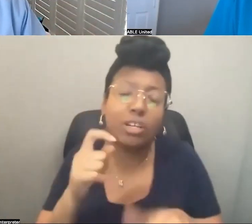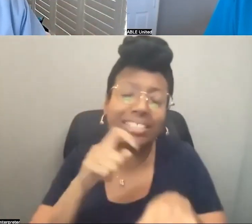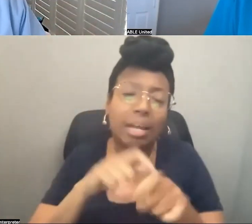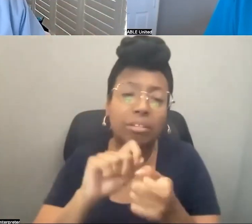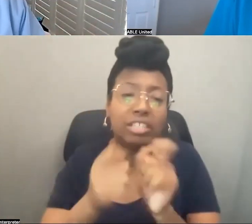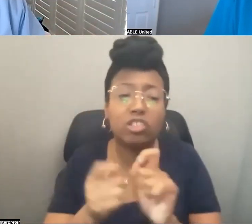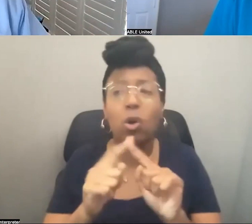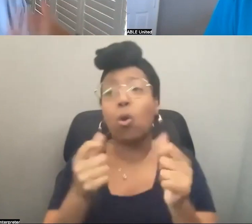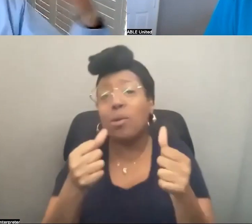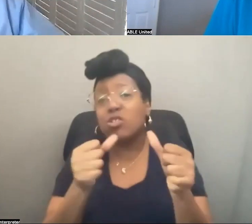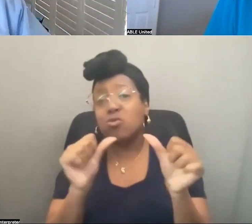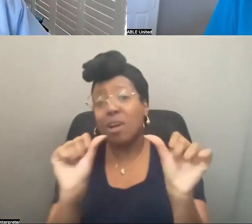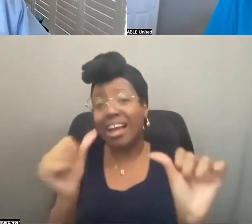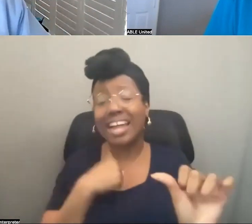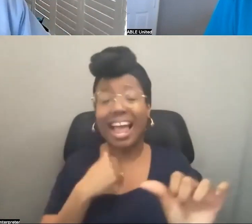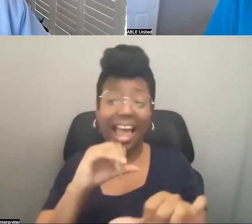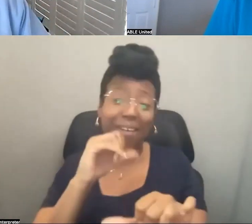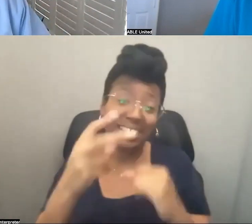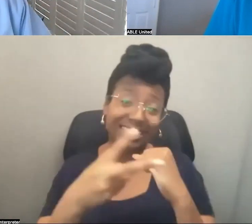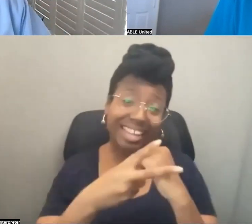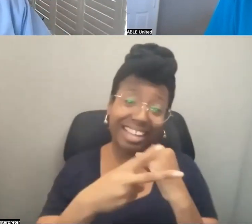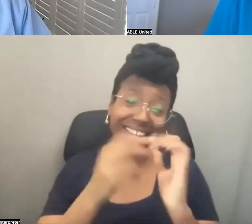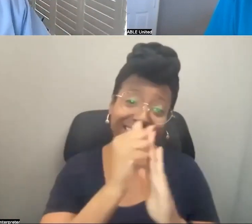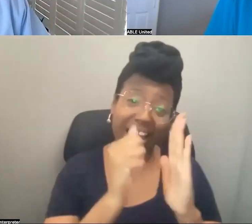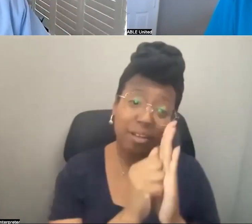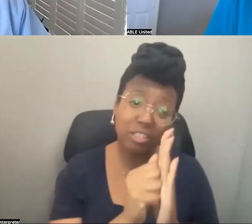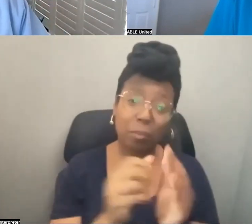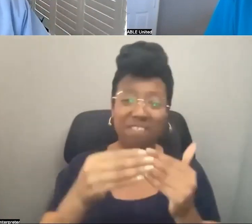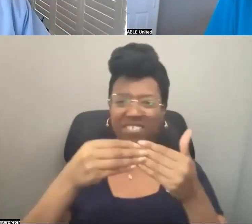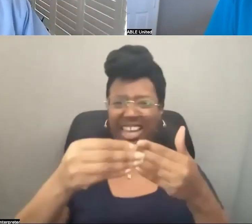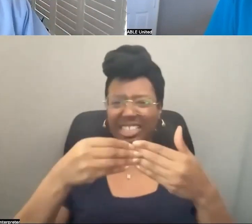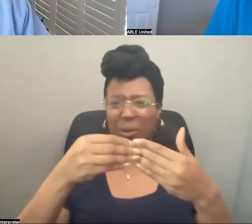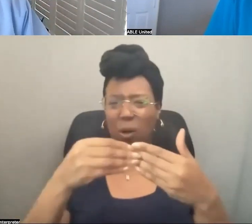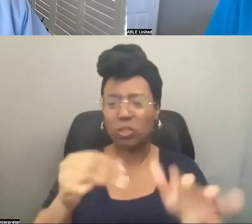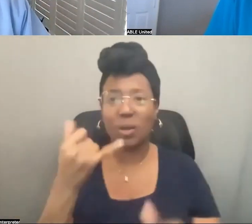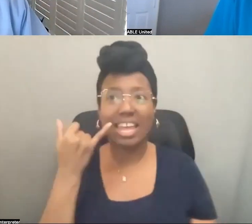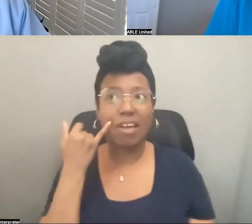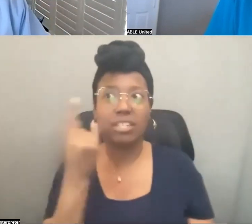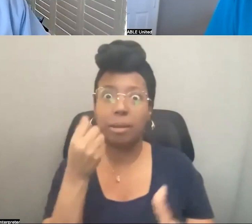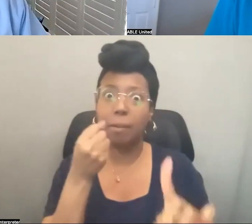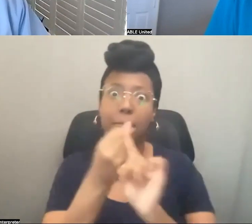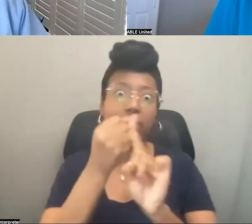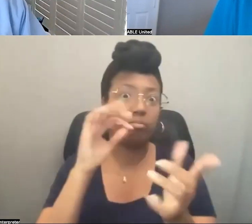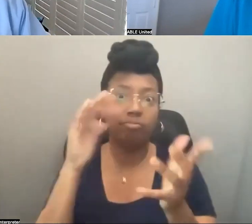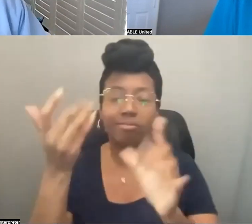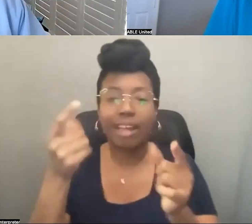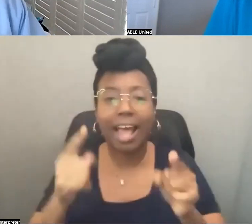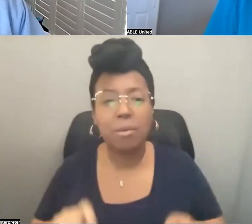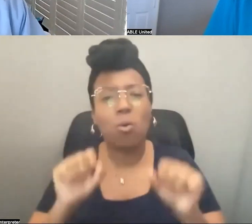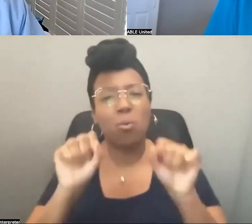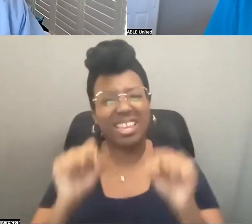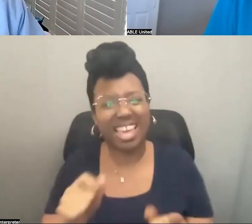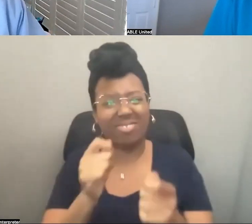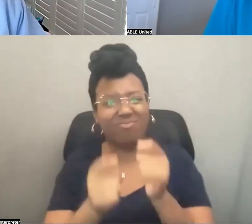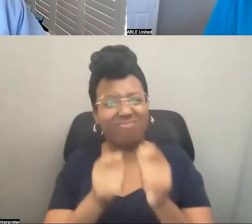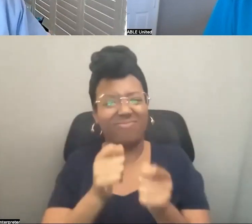mantener estos fideicomisos tan flexibles como sea posible para poder volver y hacer cambios si algo que no es inesperado sucede.